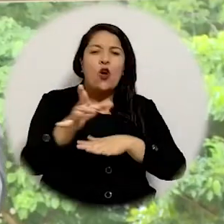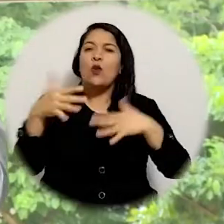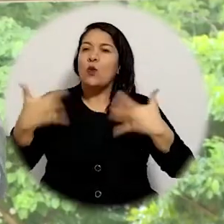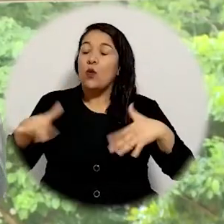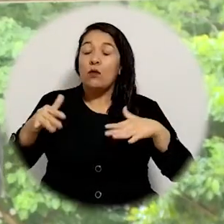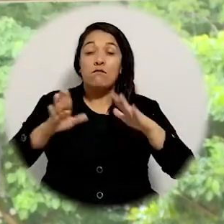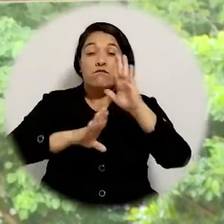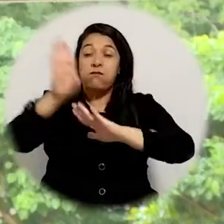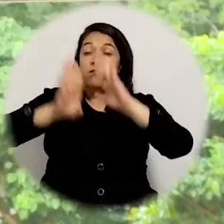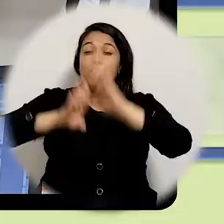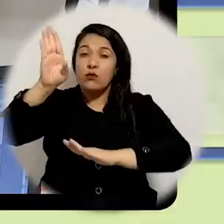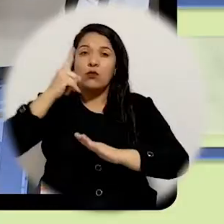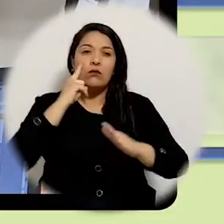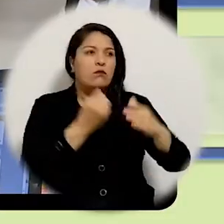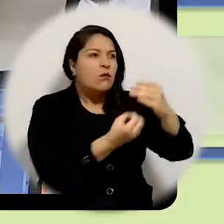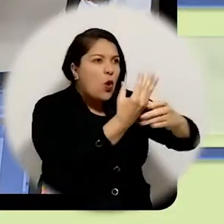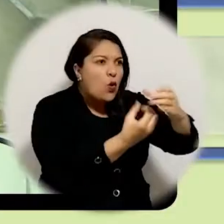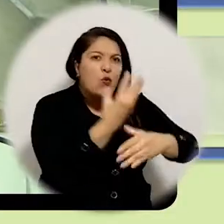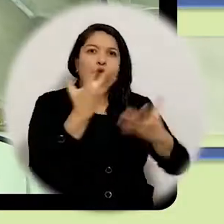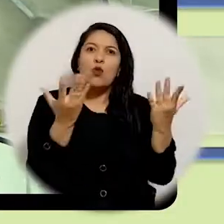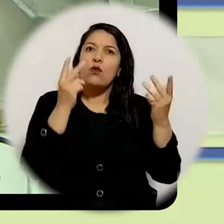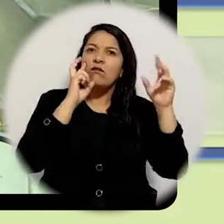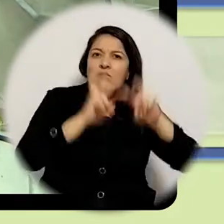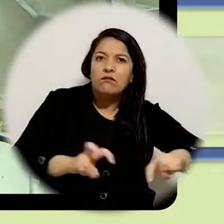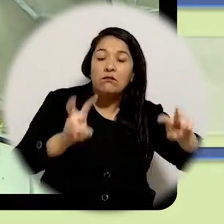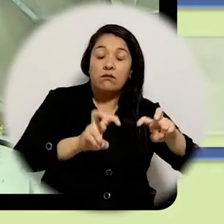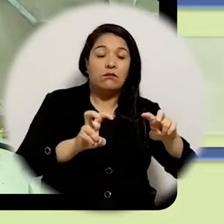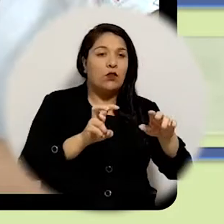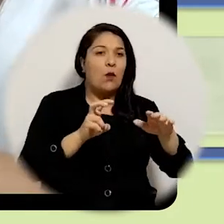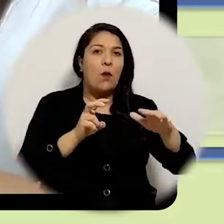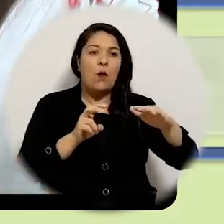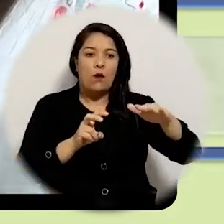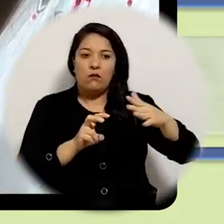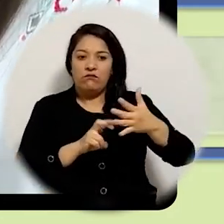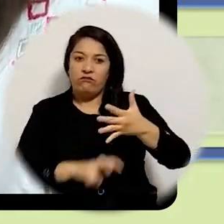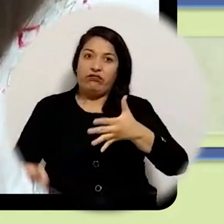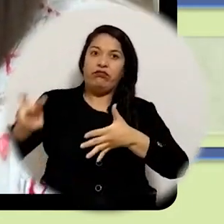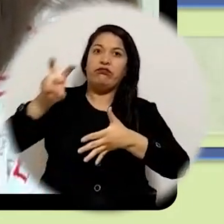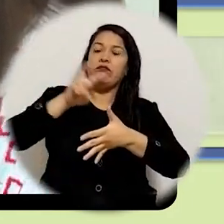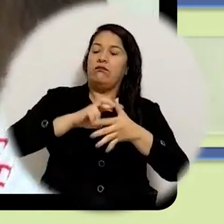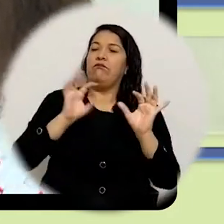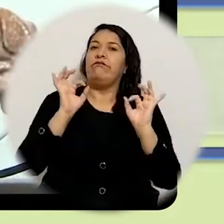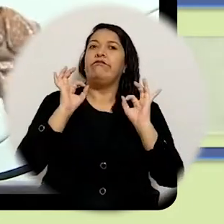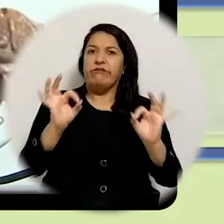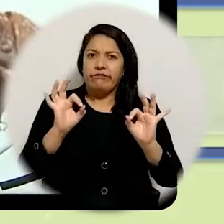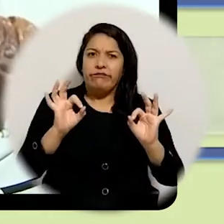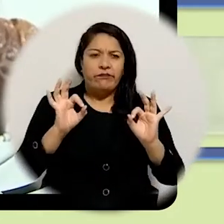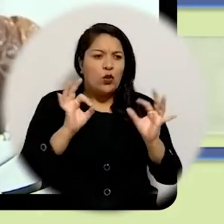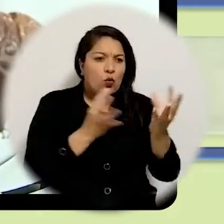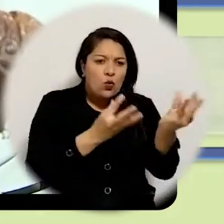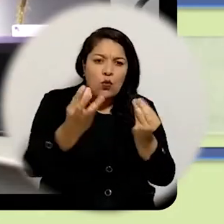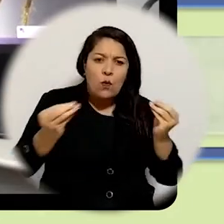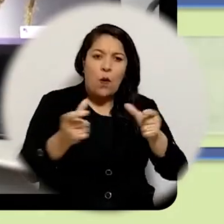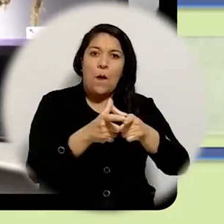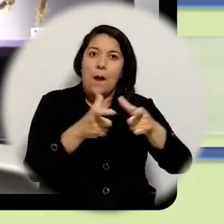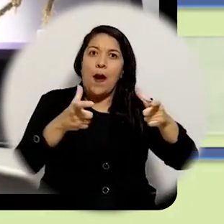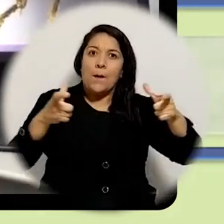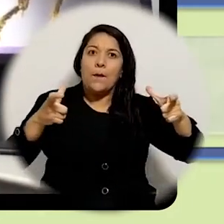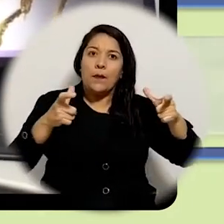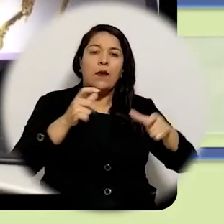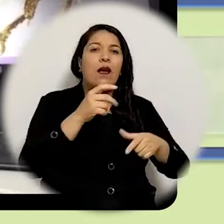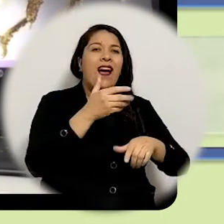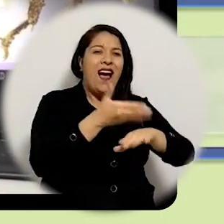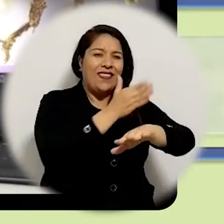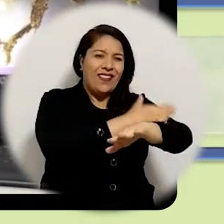rankings siempre estamos o en productividad en investigación un salto importante hoy tenemos 50 grupos y el número de grupos de alta calidad se disparó